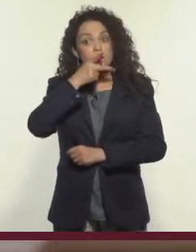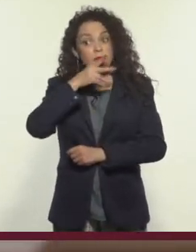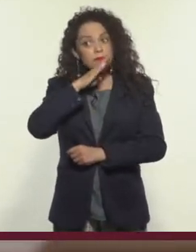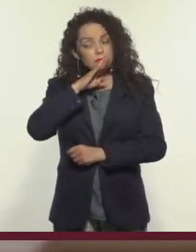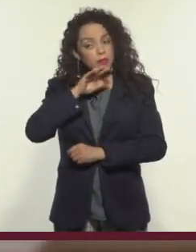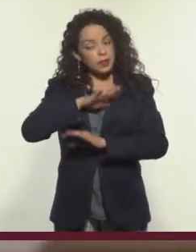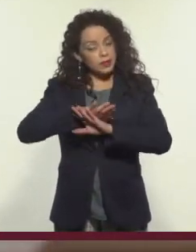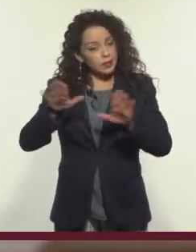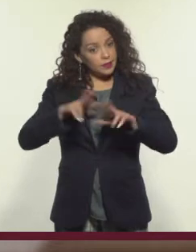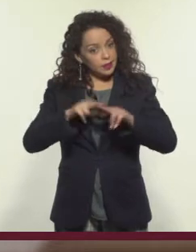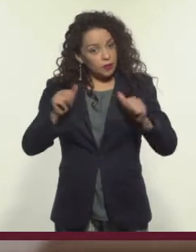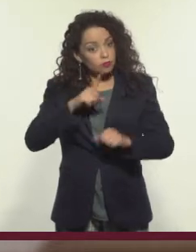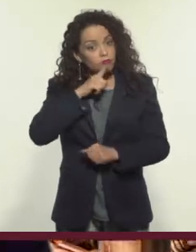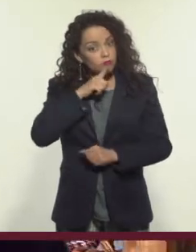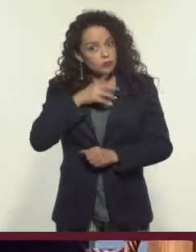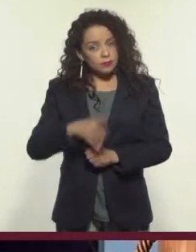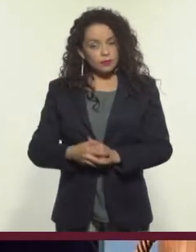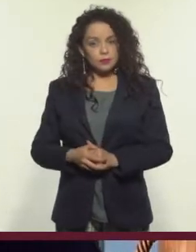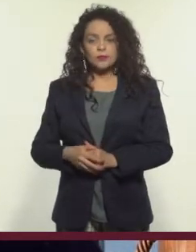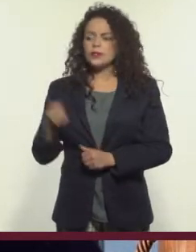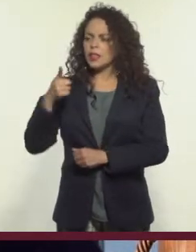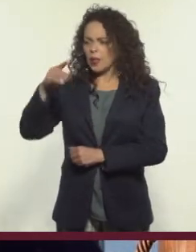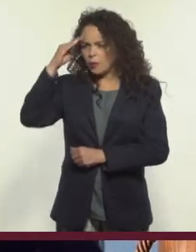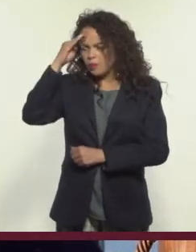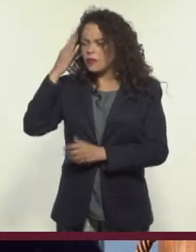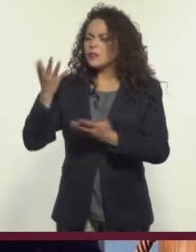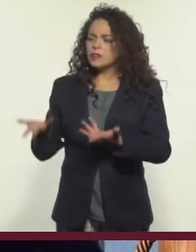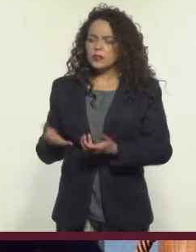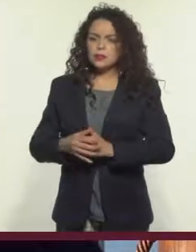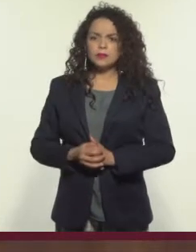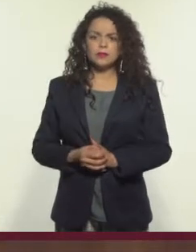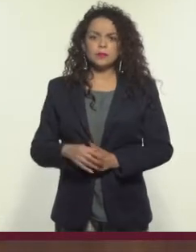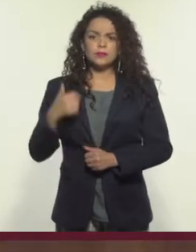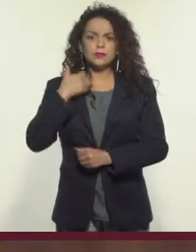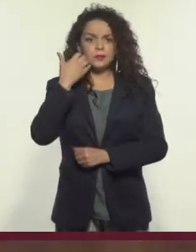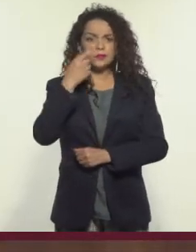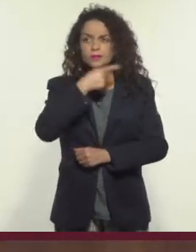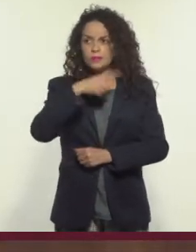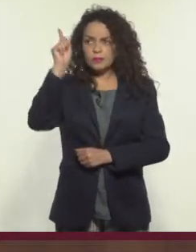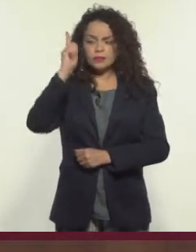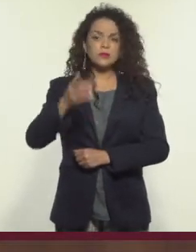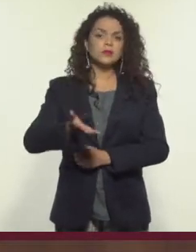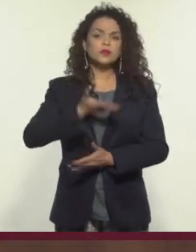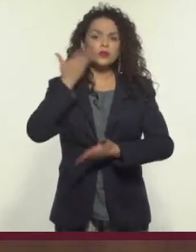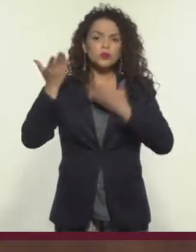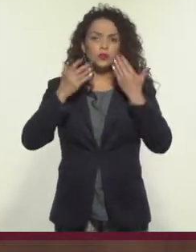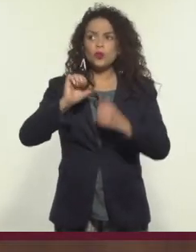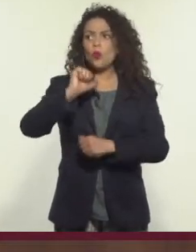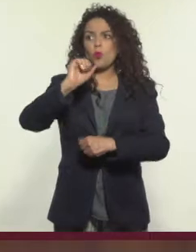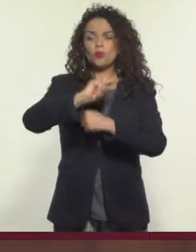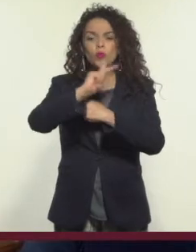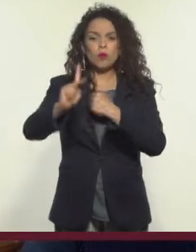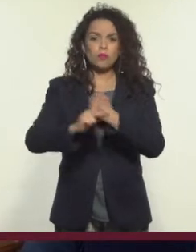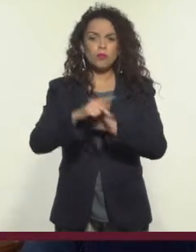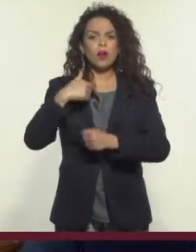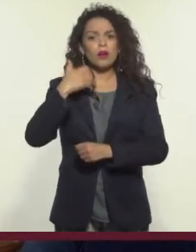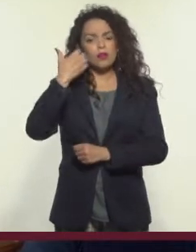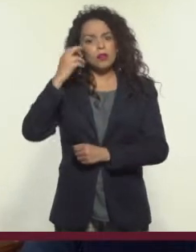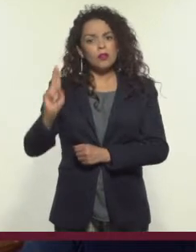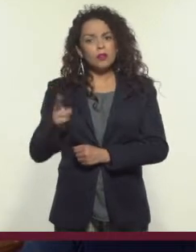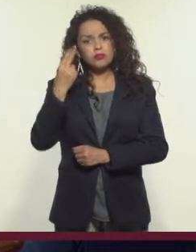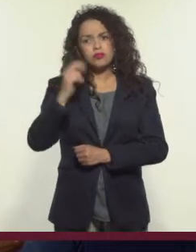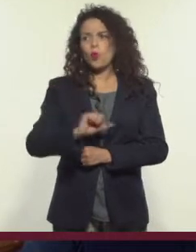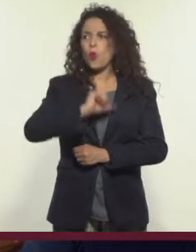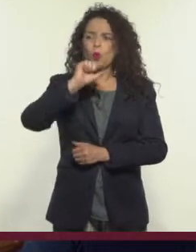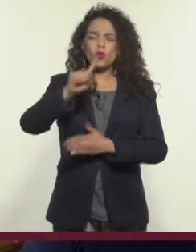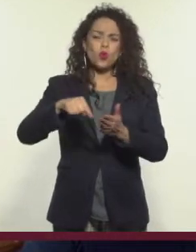nada a mis papás, ¿eh, abuelo? ¿Qué tienes pensado, hija? Me quiero ir a estudiar al extranjero. Quiero hacer la